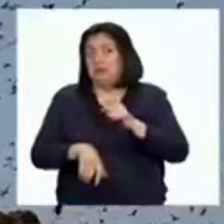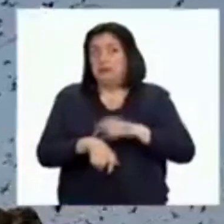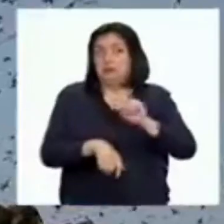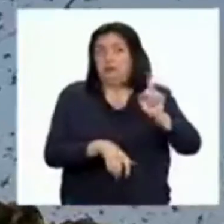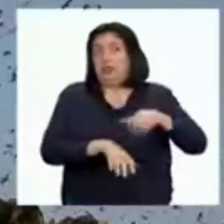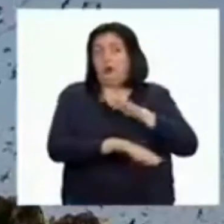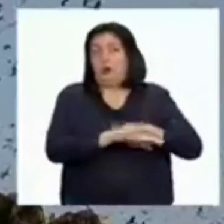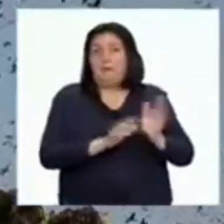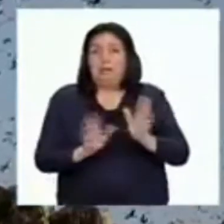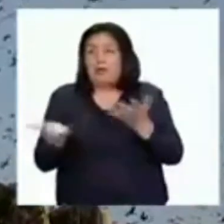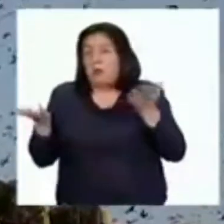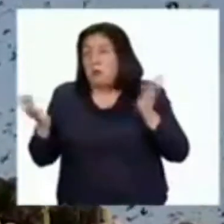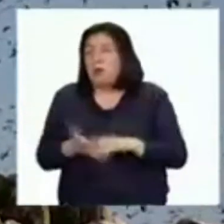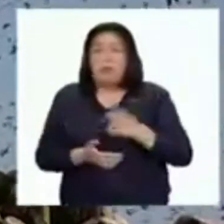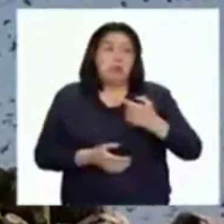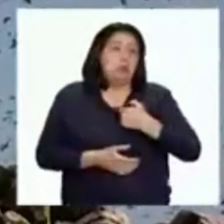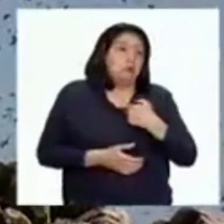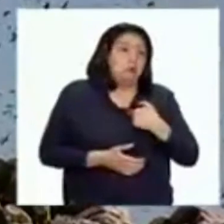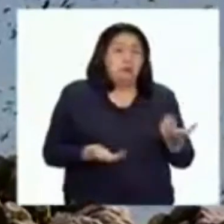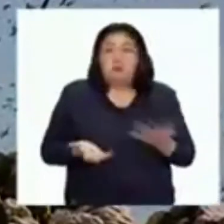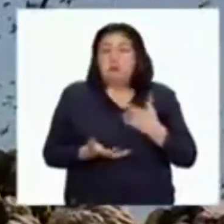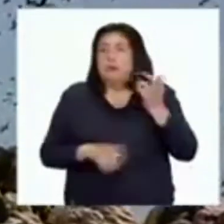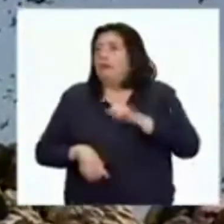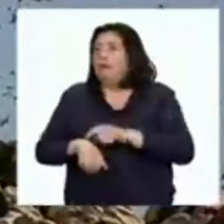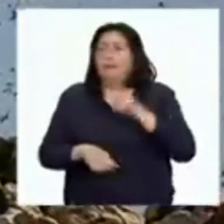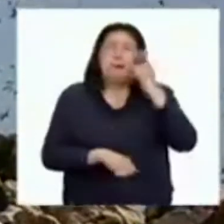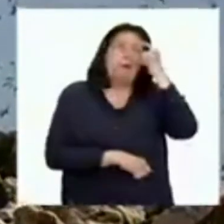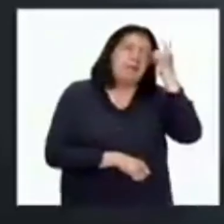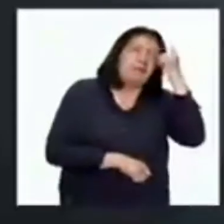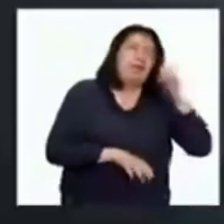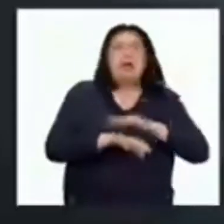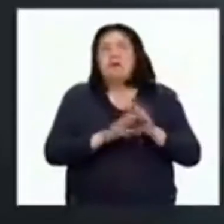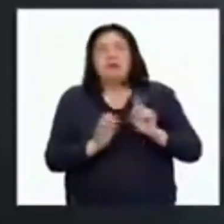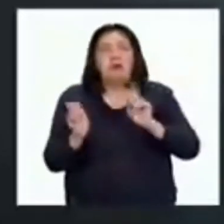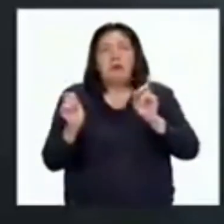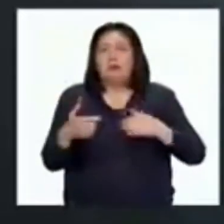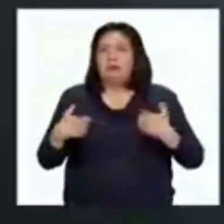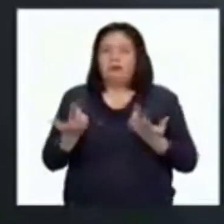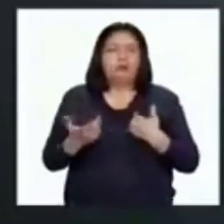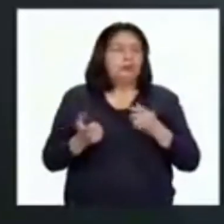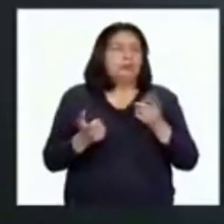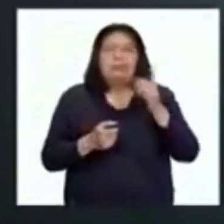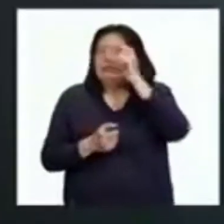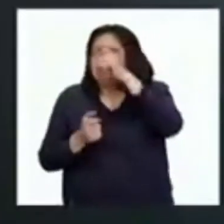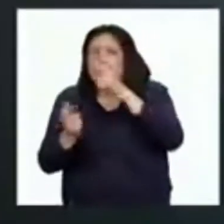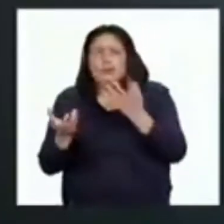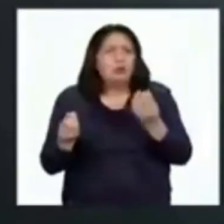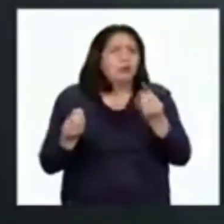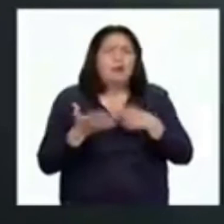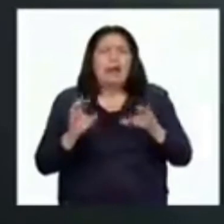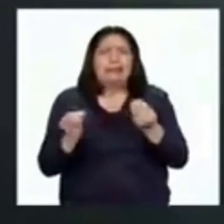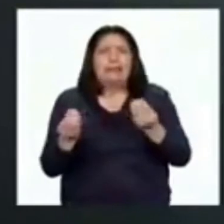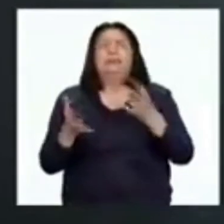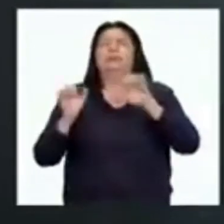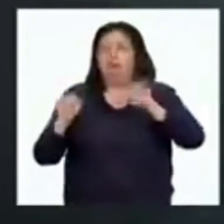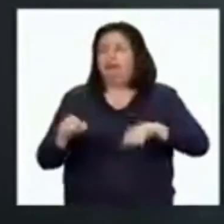planeados, o en situaciones en las que yo no tenía mucho tiempo para pensar o planear. Simplemente tenía que adaptarme a la dificultad y al momento.